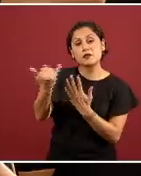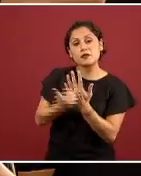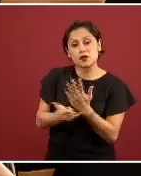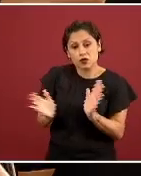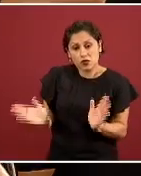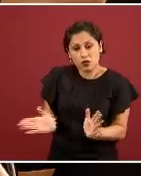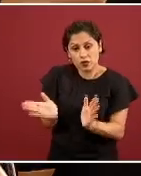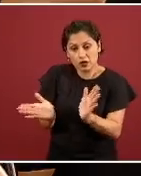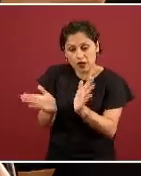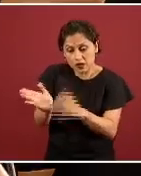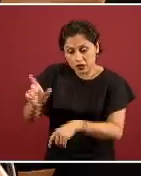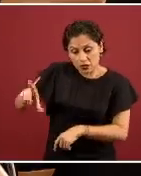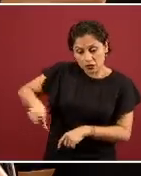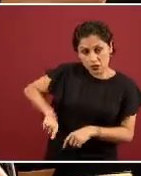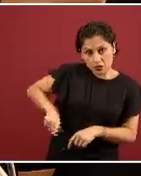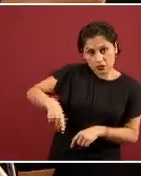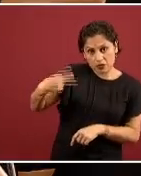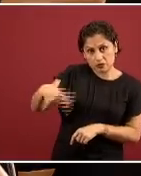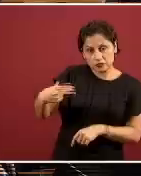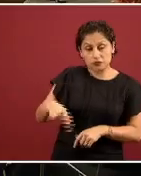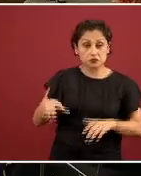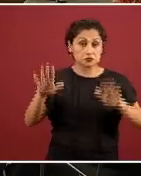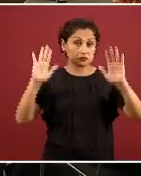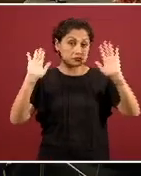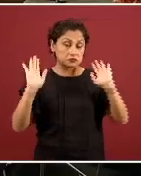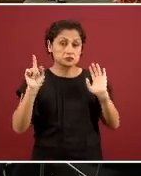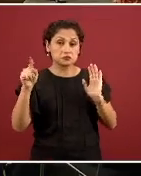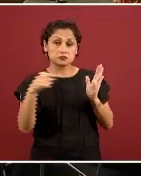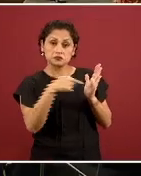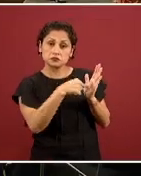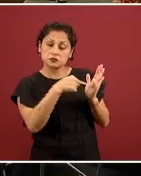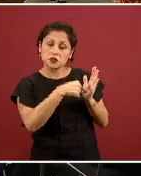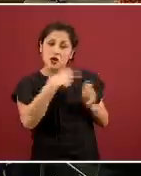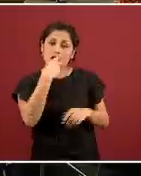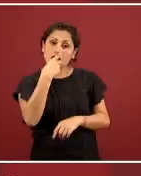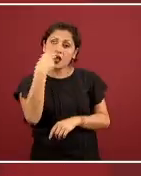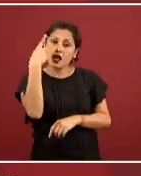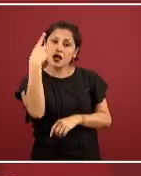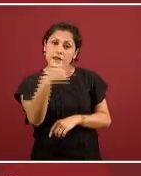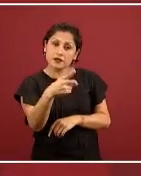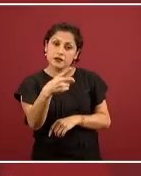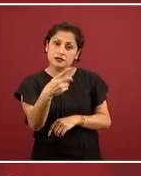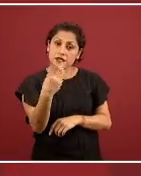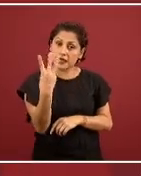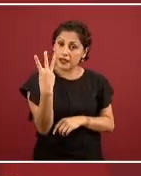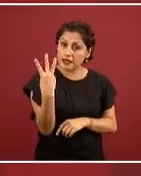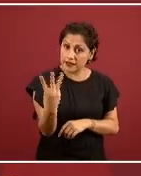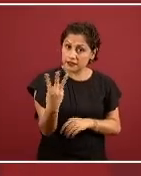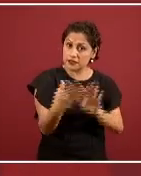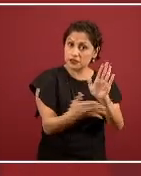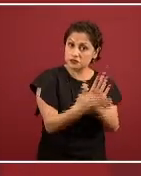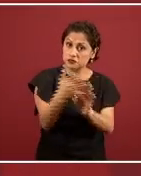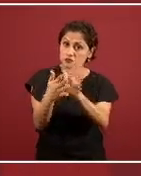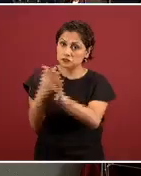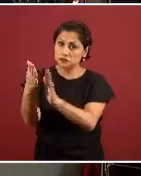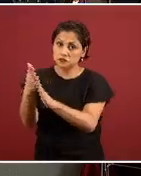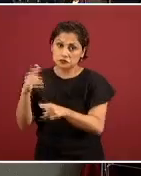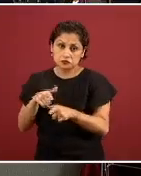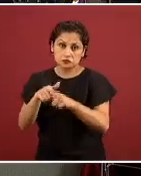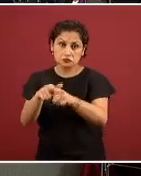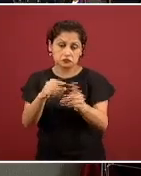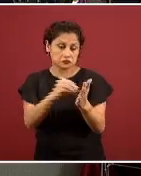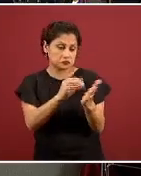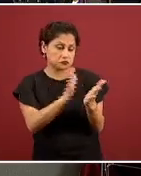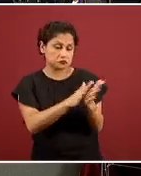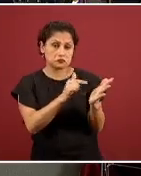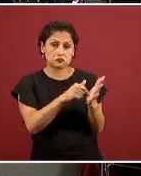es lo que indica ahí lo que indica es la proveeduría de estas tres obras que se mencionan rápido ya nada